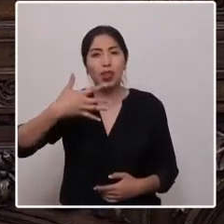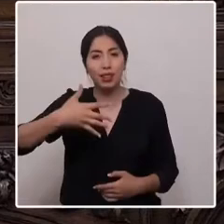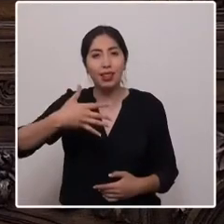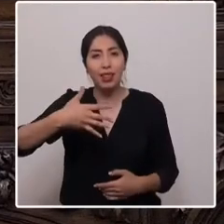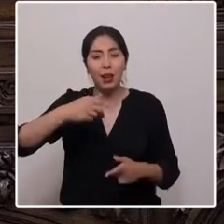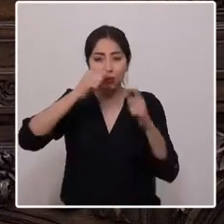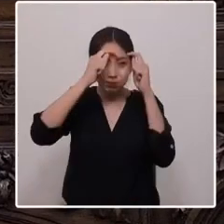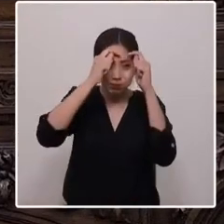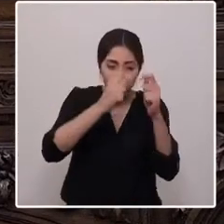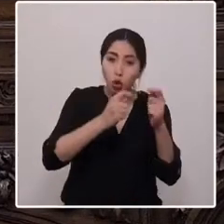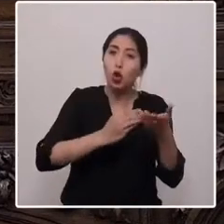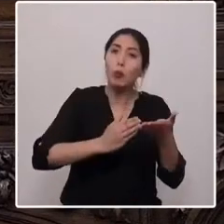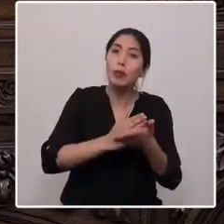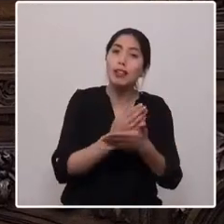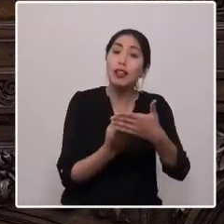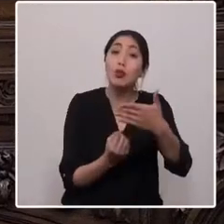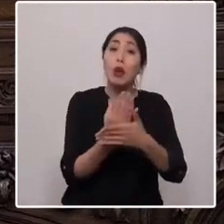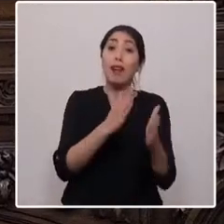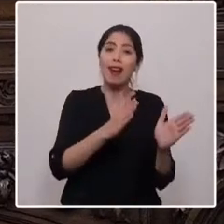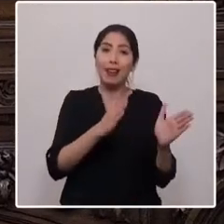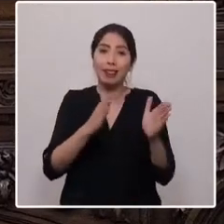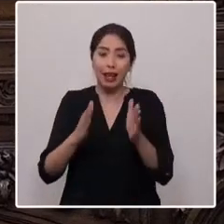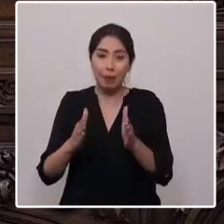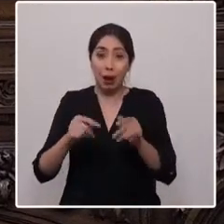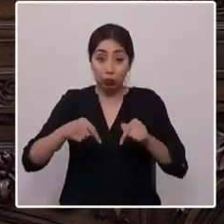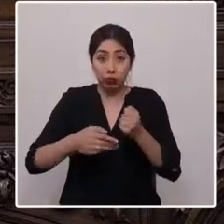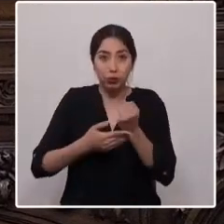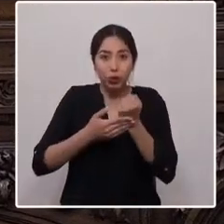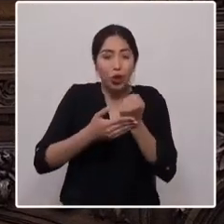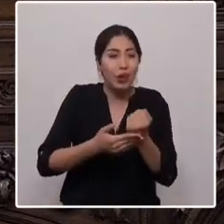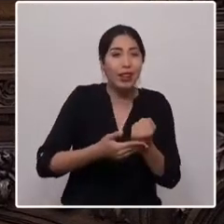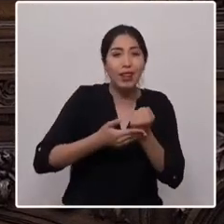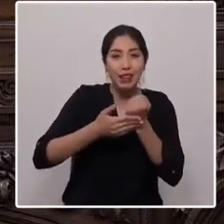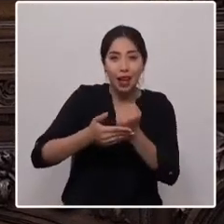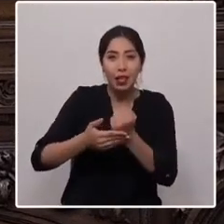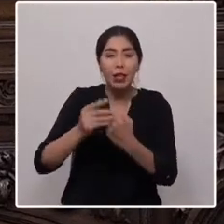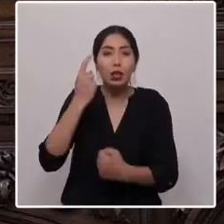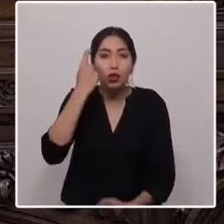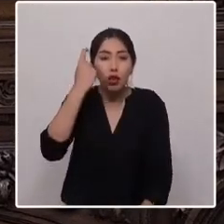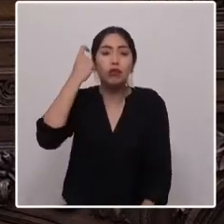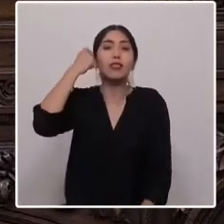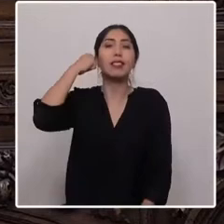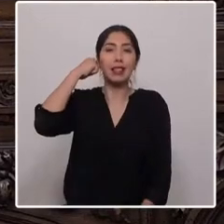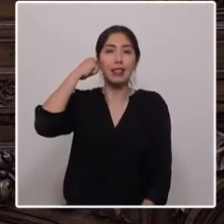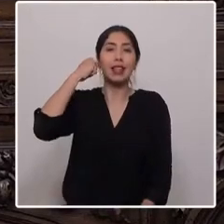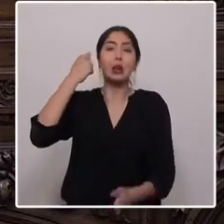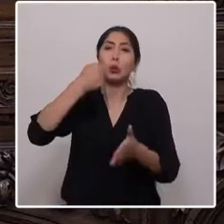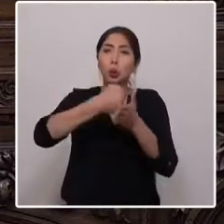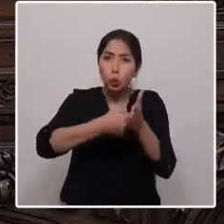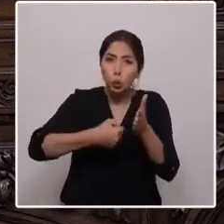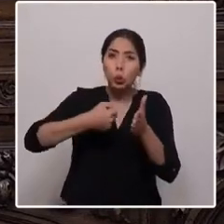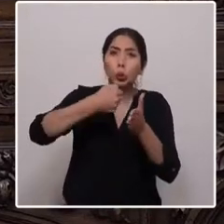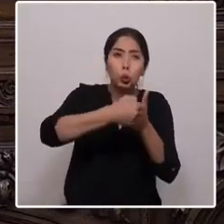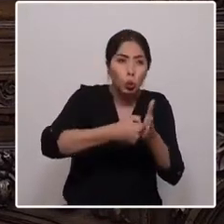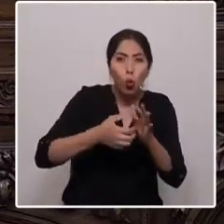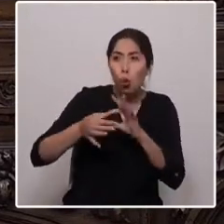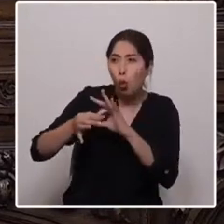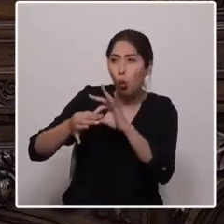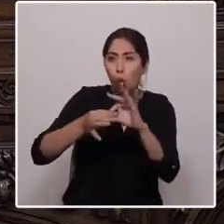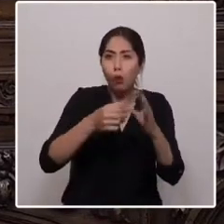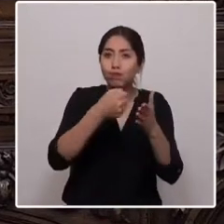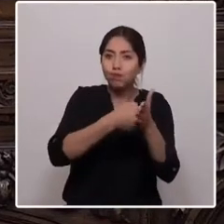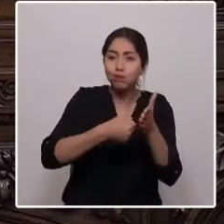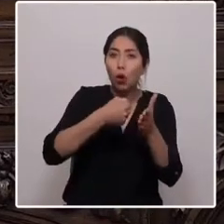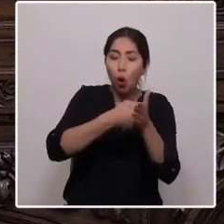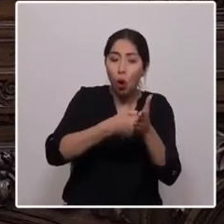donde la solidaridad, la conciencia y la lucha colectiva que encauzaron nuestro camino a este